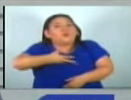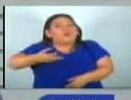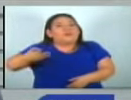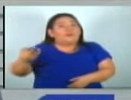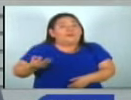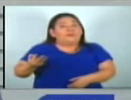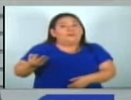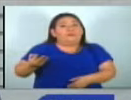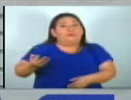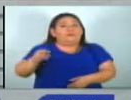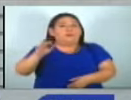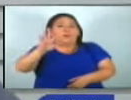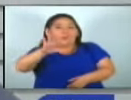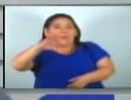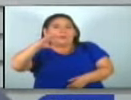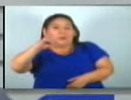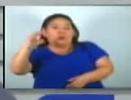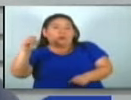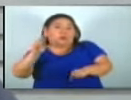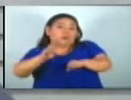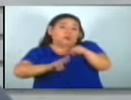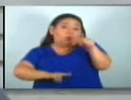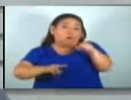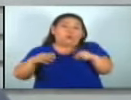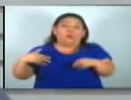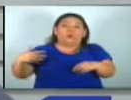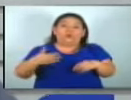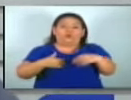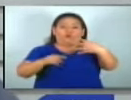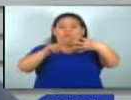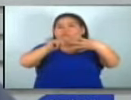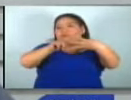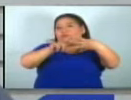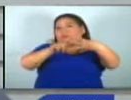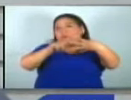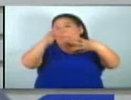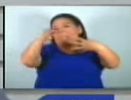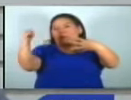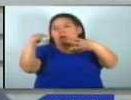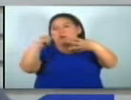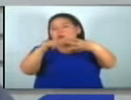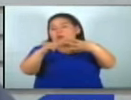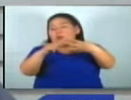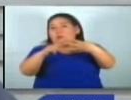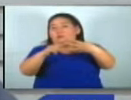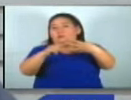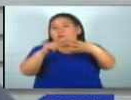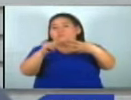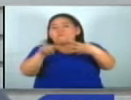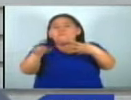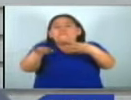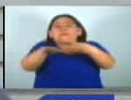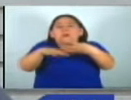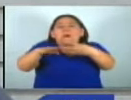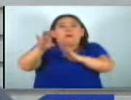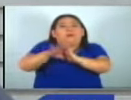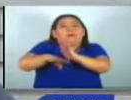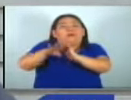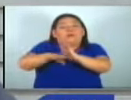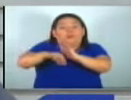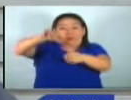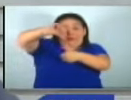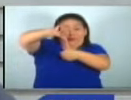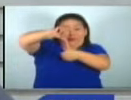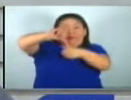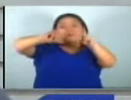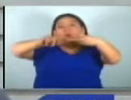500 dólares Bueno, somos el segundo país con el salario mínimo más bajo en la región